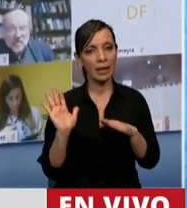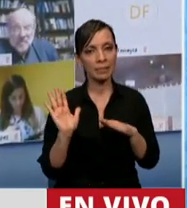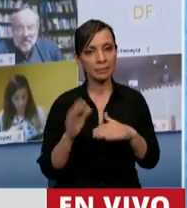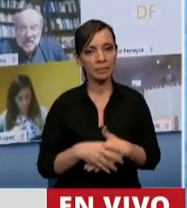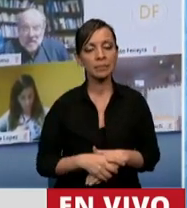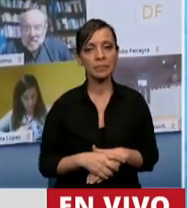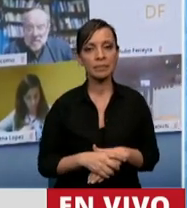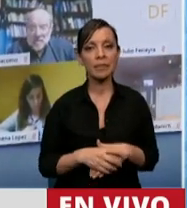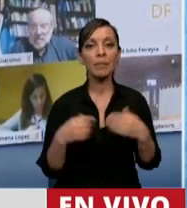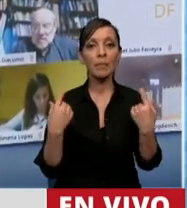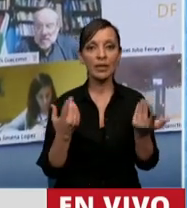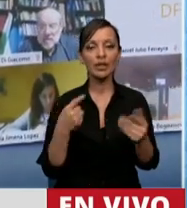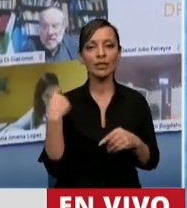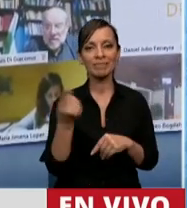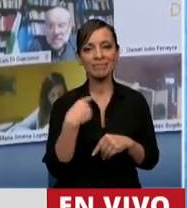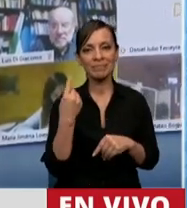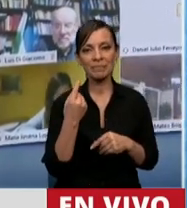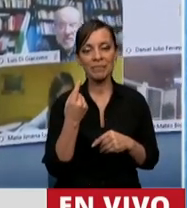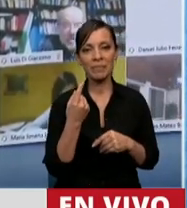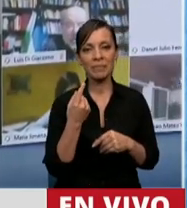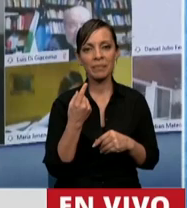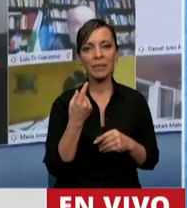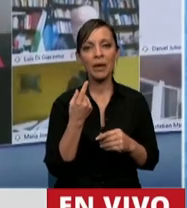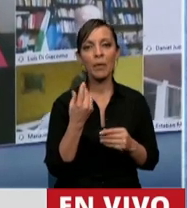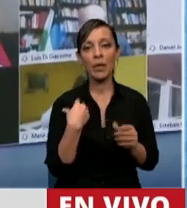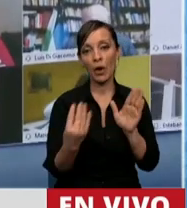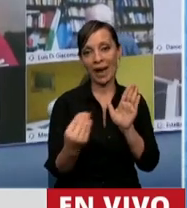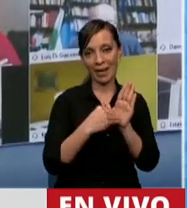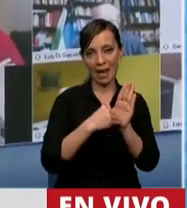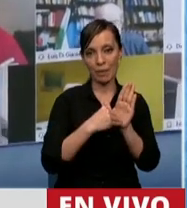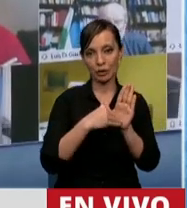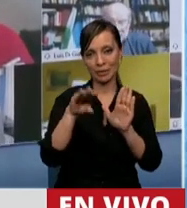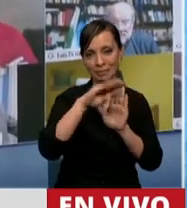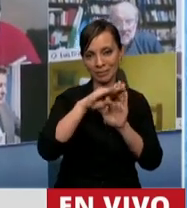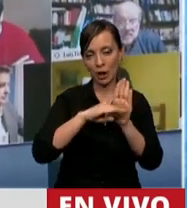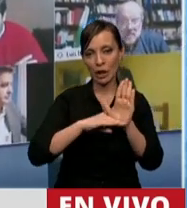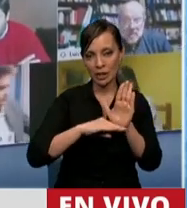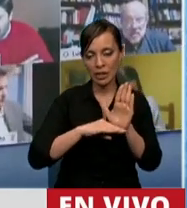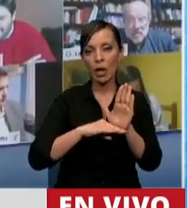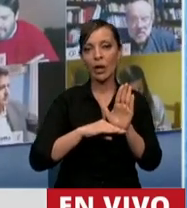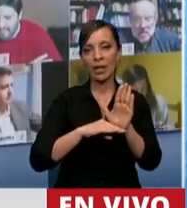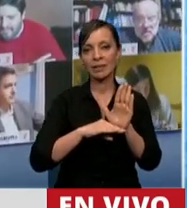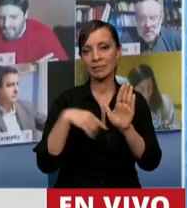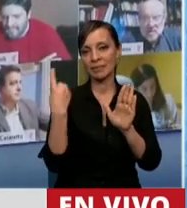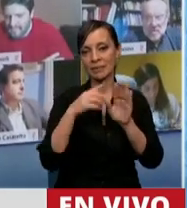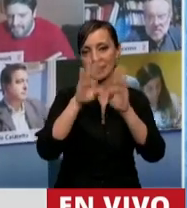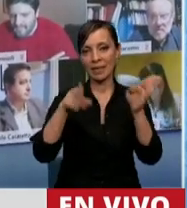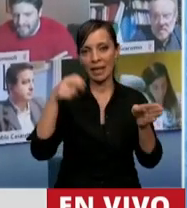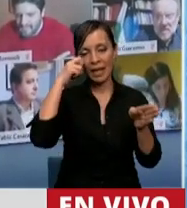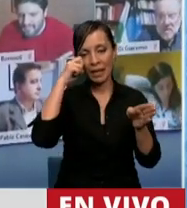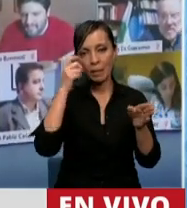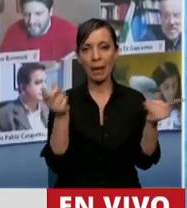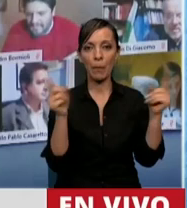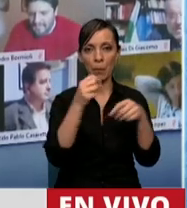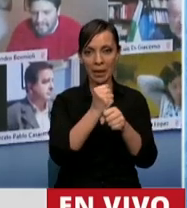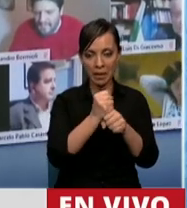pusimos en aquello que fue la regla que adoptó esta Cámara para funcionar,